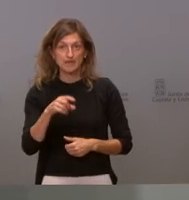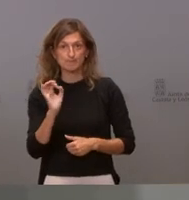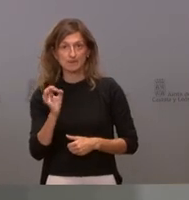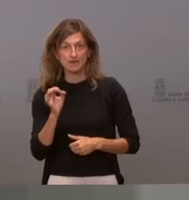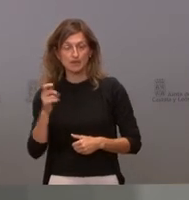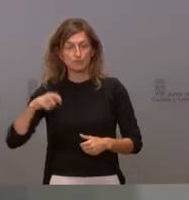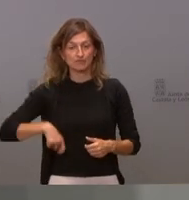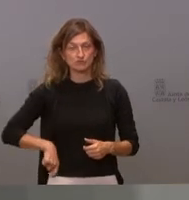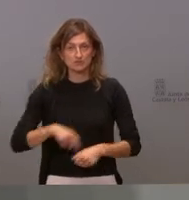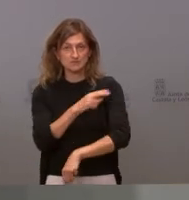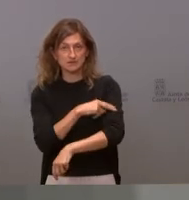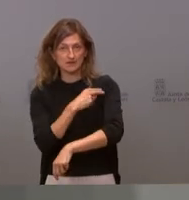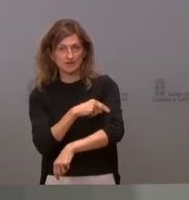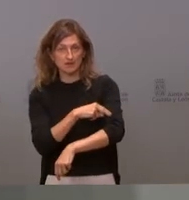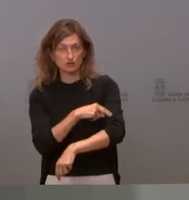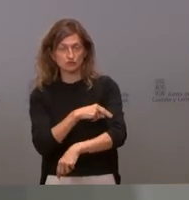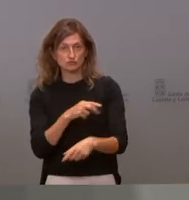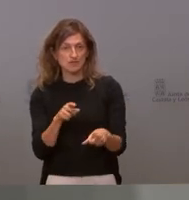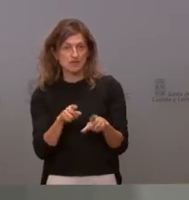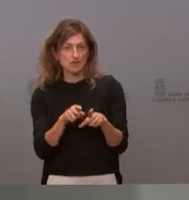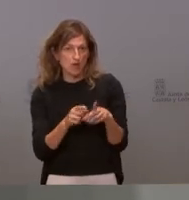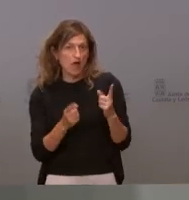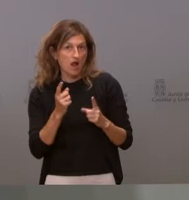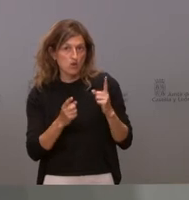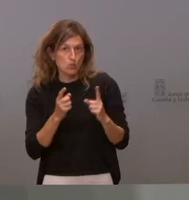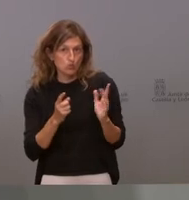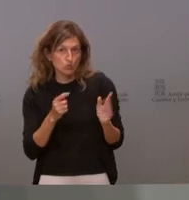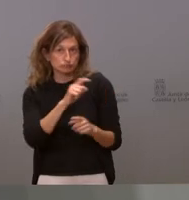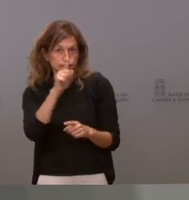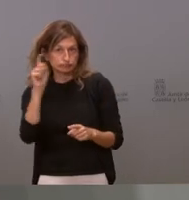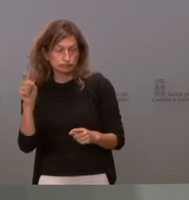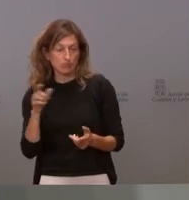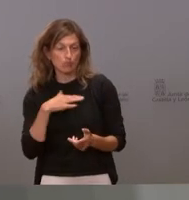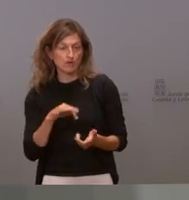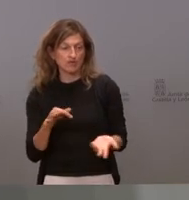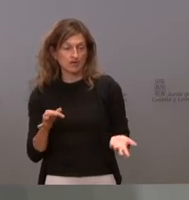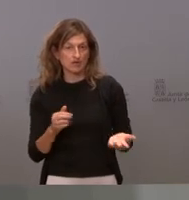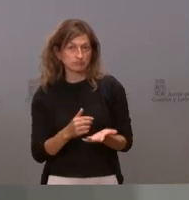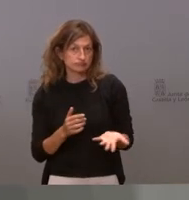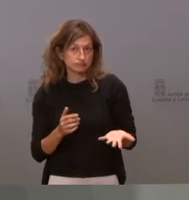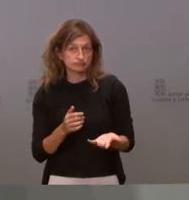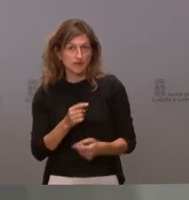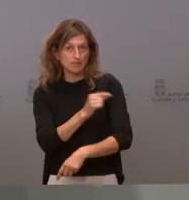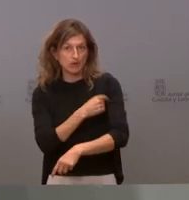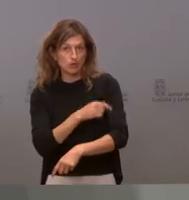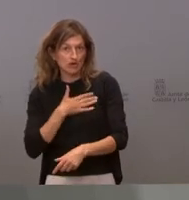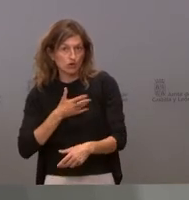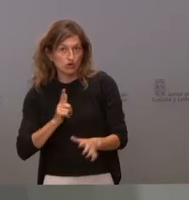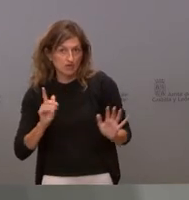profesionales sanitarios como hay de todo en Boteca que pueden no querer vacunarse